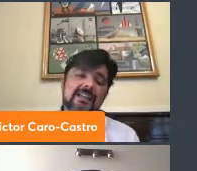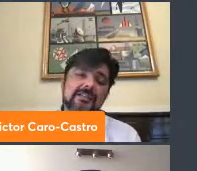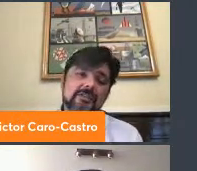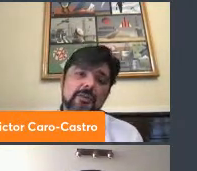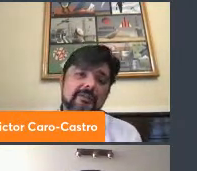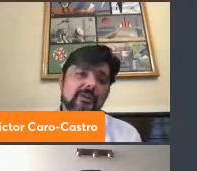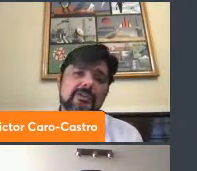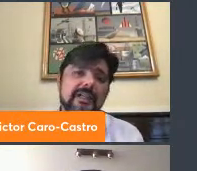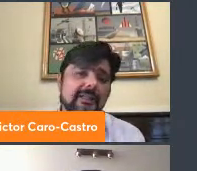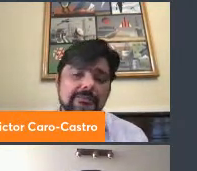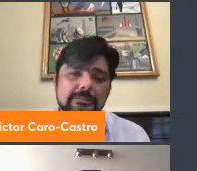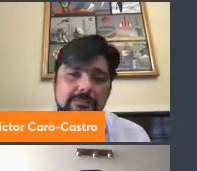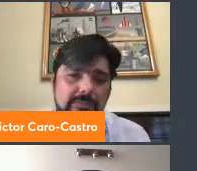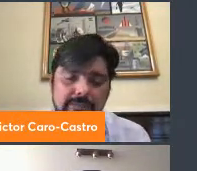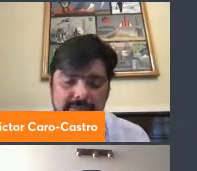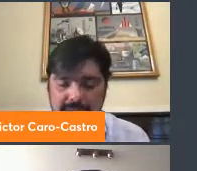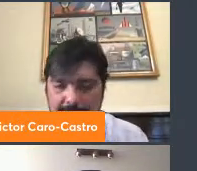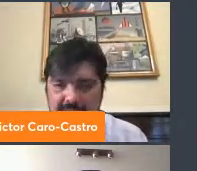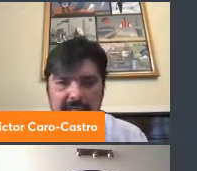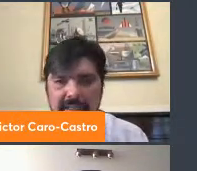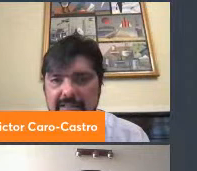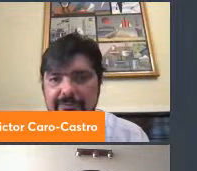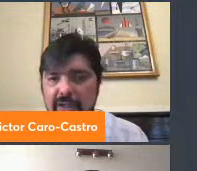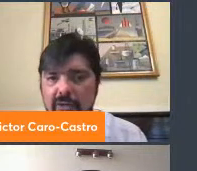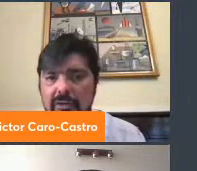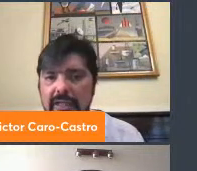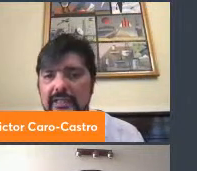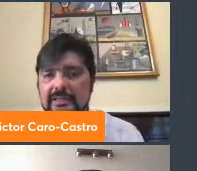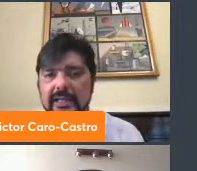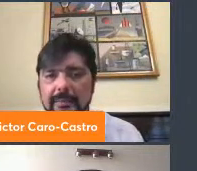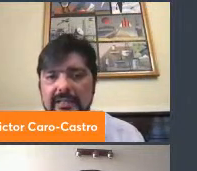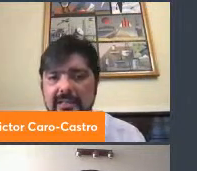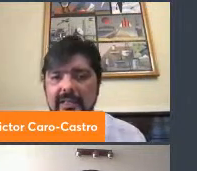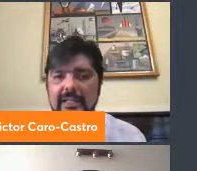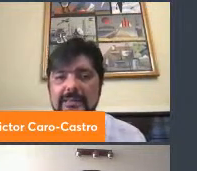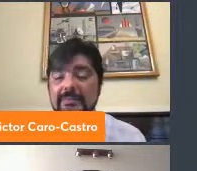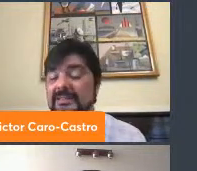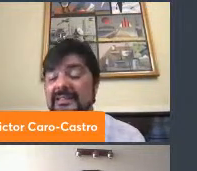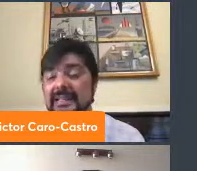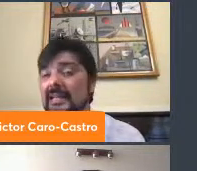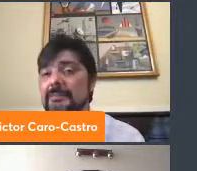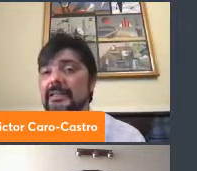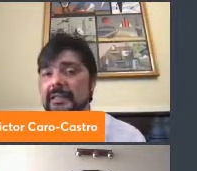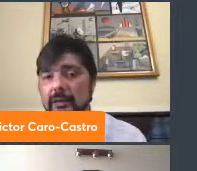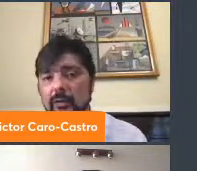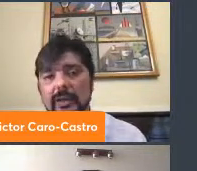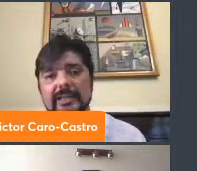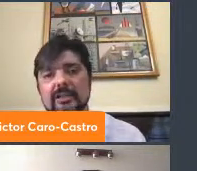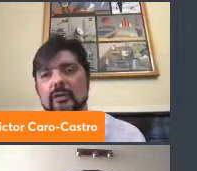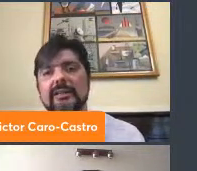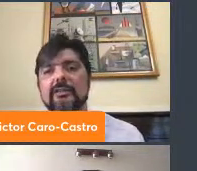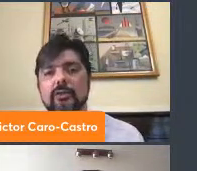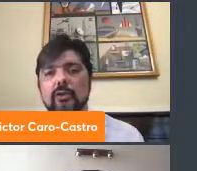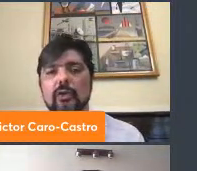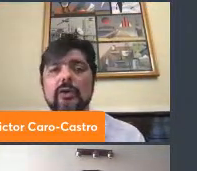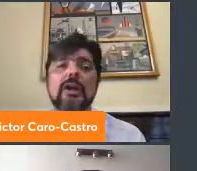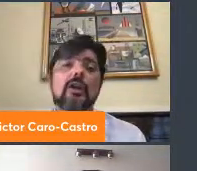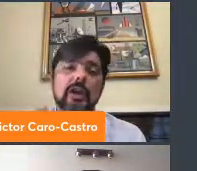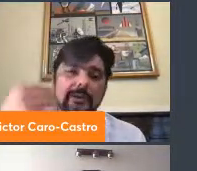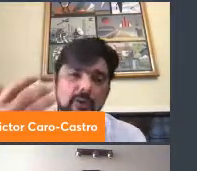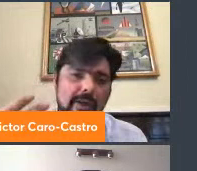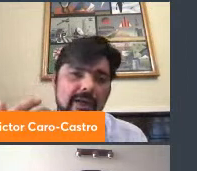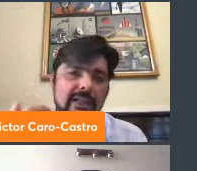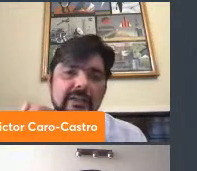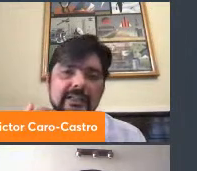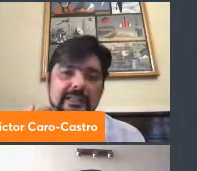Ahí yo planteo tres principales desafíos el ser capaces de transversalizar la temática de los ODS no basta solo con